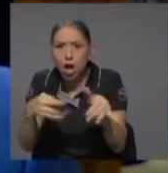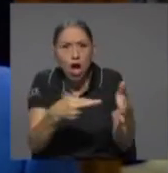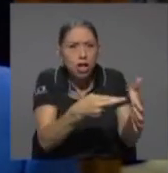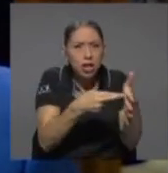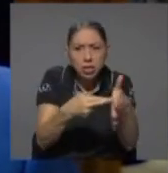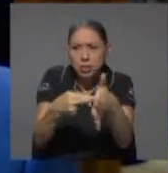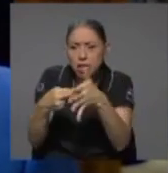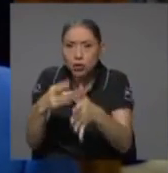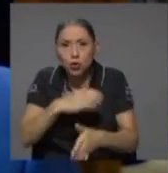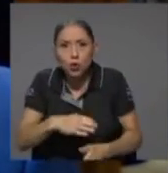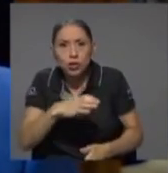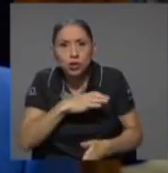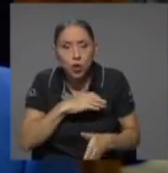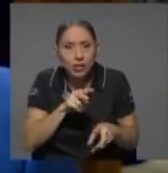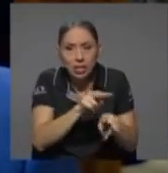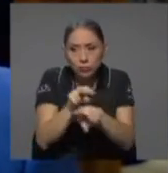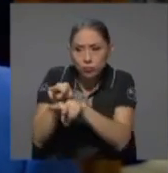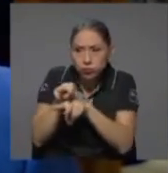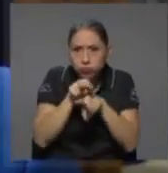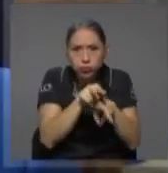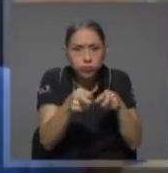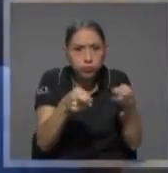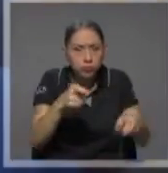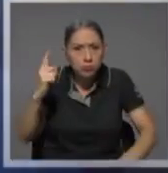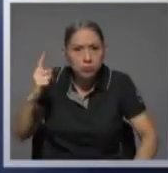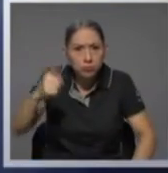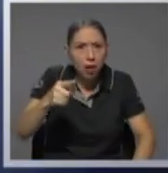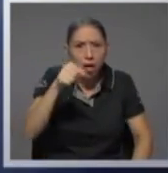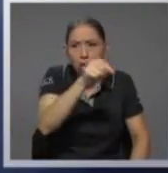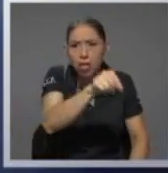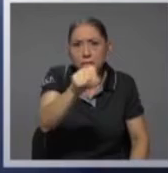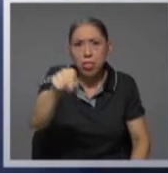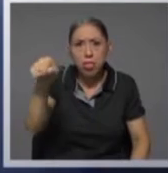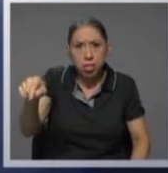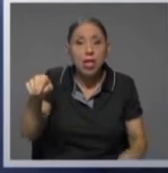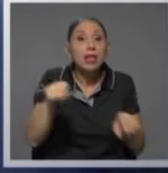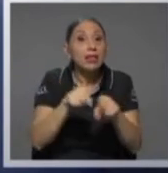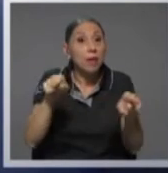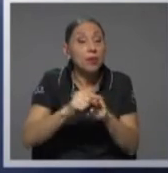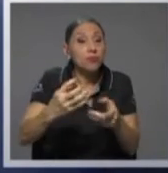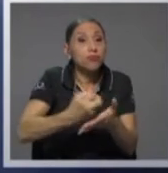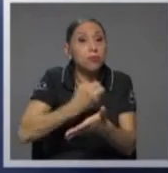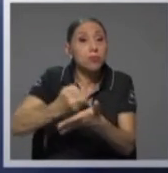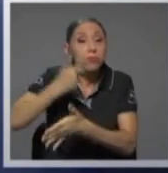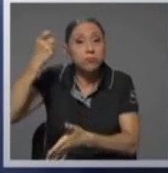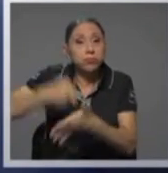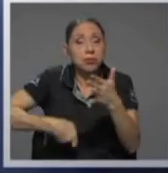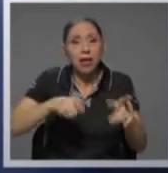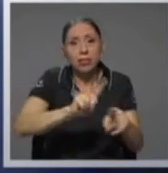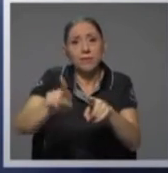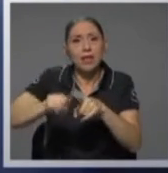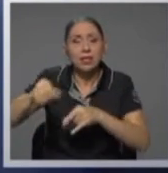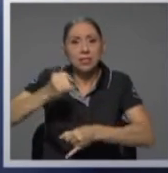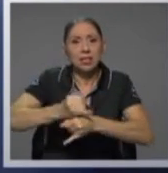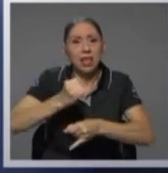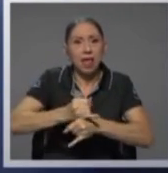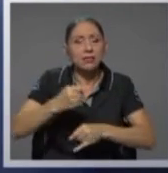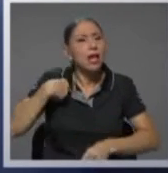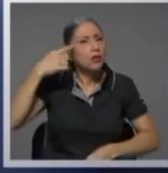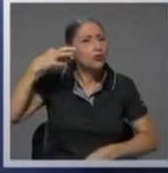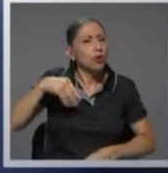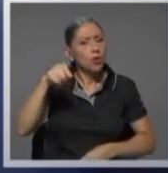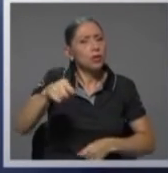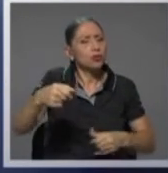de regulación y supervisión que se les imponen a los, y las cargas tributarias que se les imponen a las diferentes entidades. Creo que eso es un reto